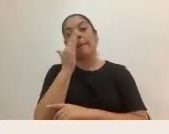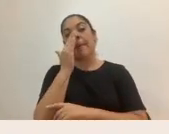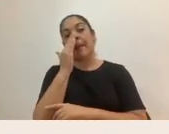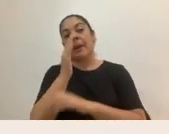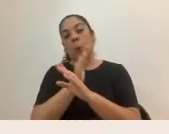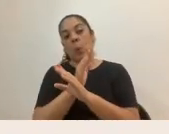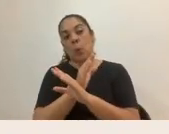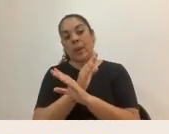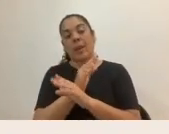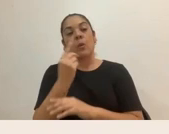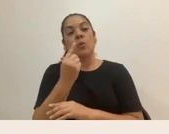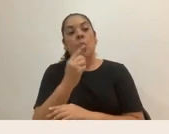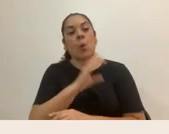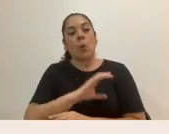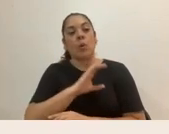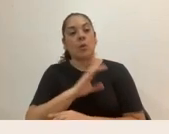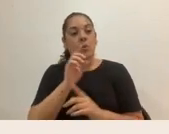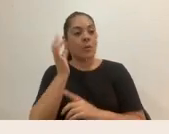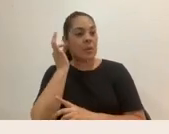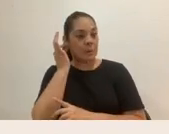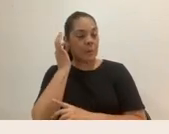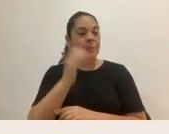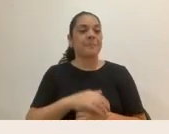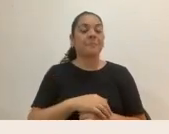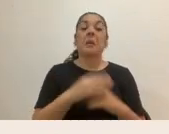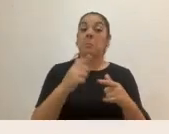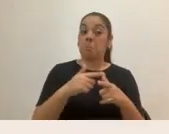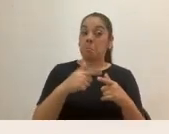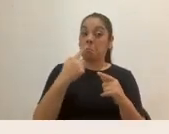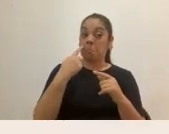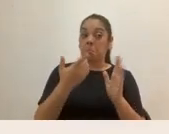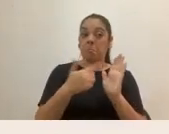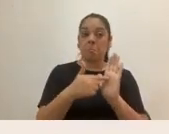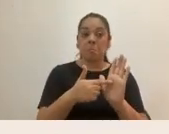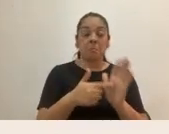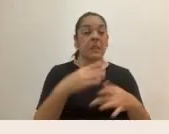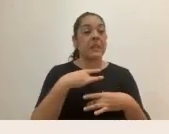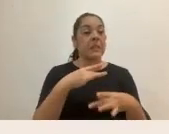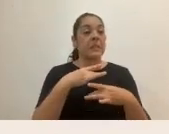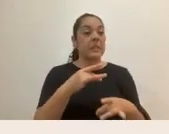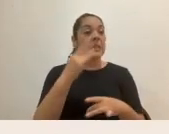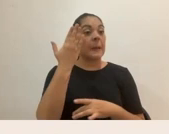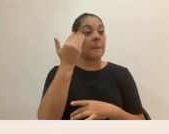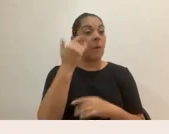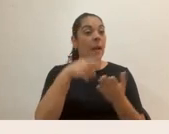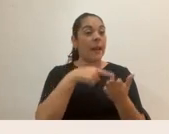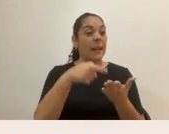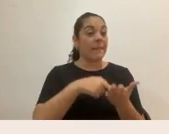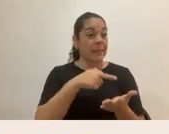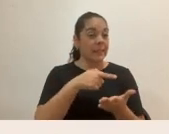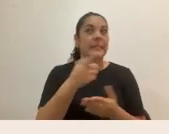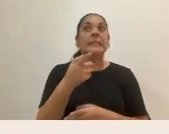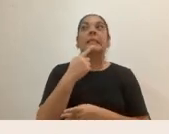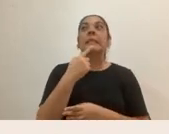en la condición de mujer. Entonces, vean qué interesante acá, porque a veces, cuando nos dicen, qué sé yo,